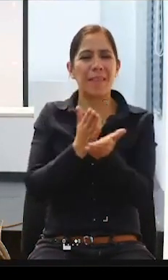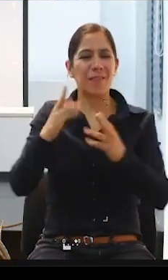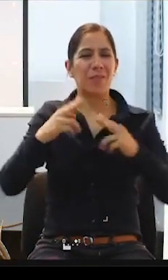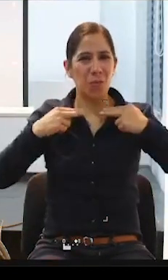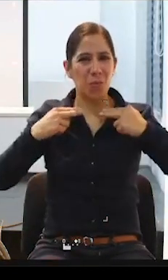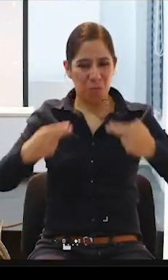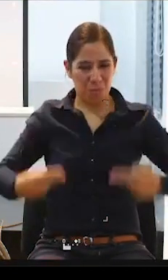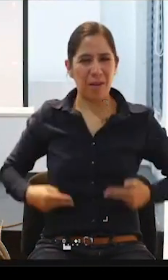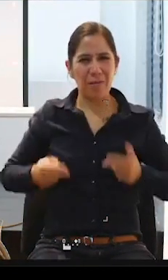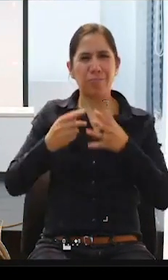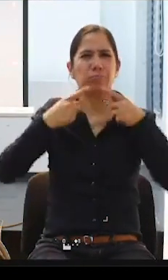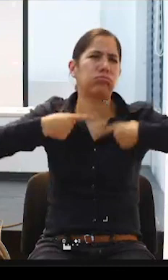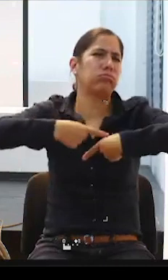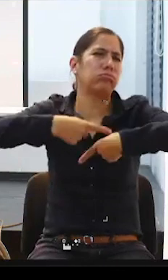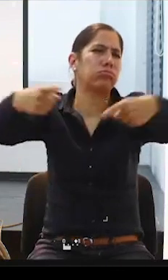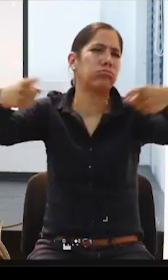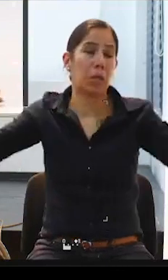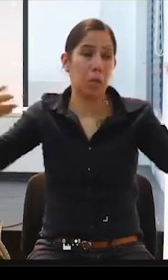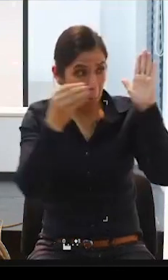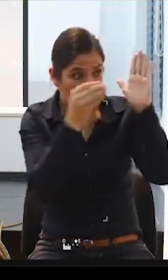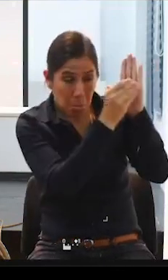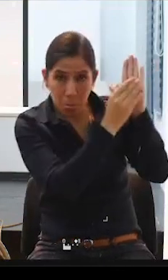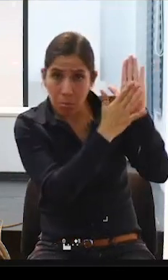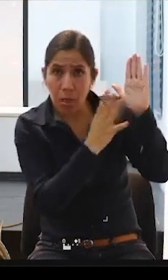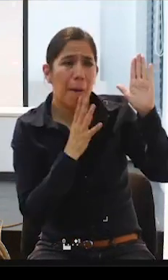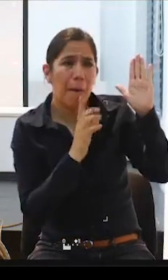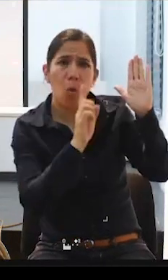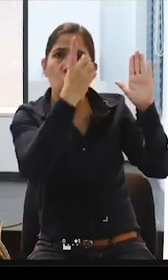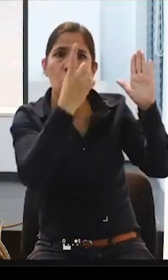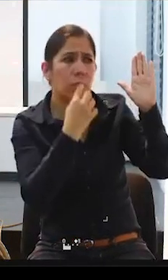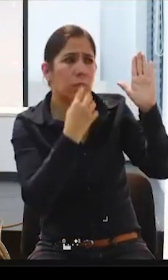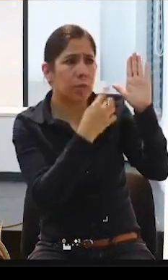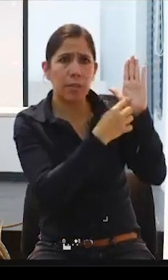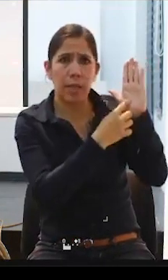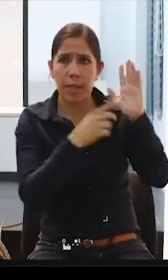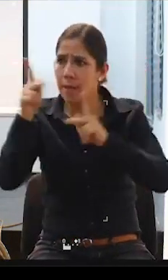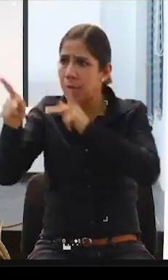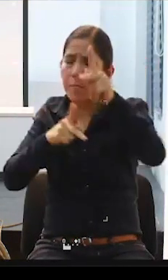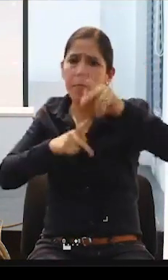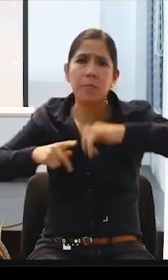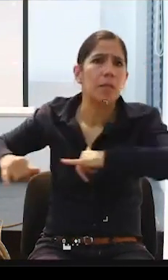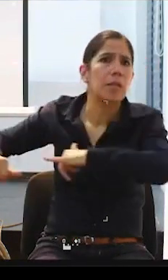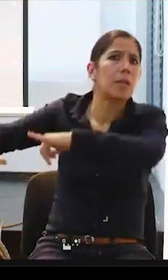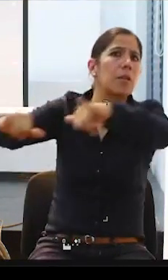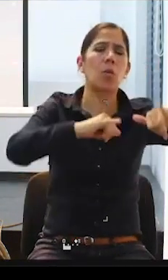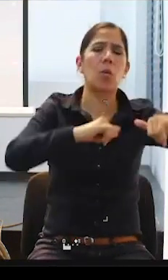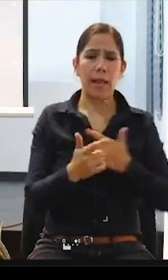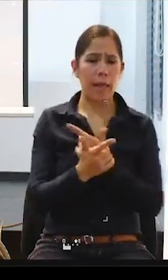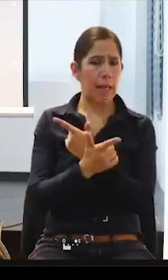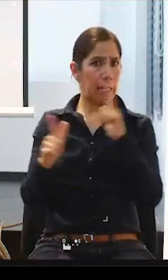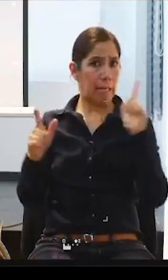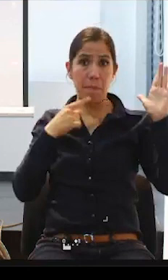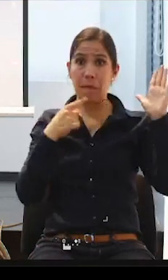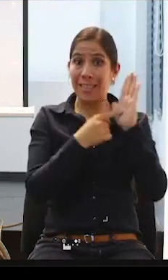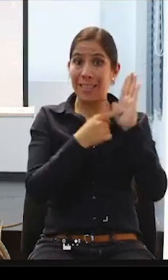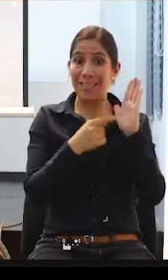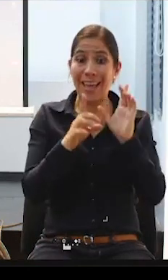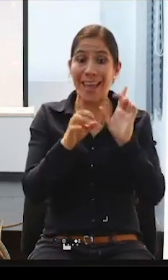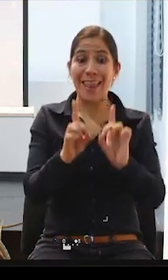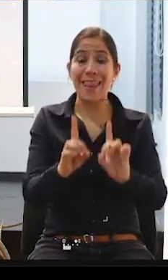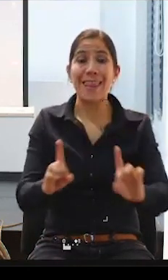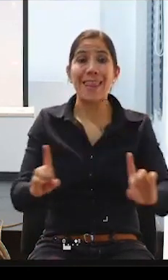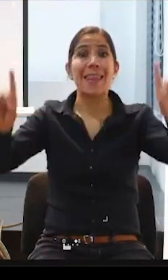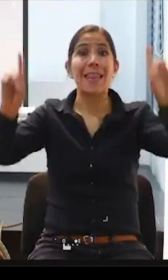libres en igualdad de dignidad, ¿verdad? Todos tenemos esa dignidad humana, entonces, lo primero que se nos tiene que